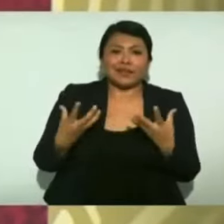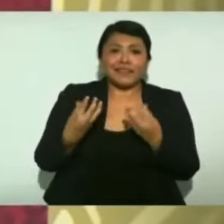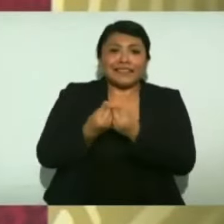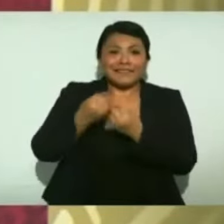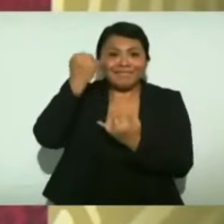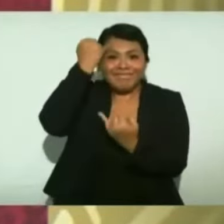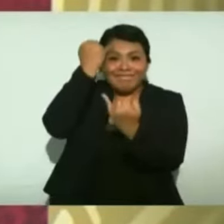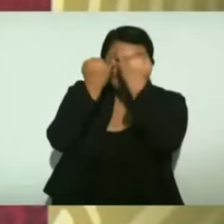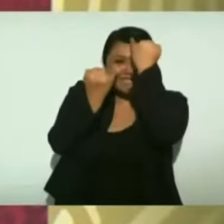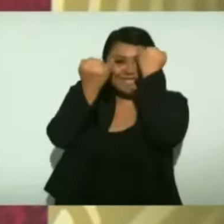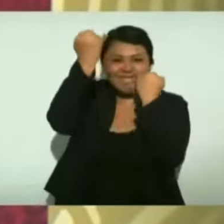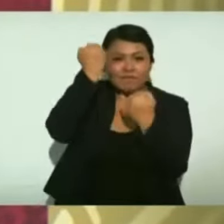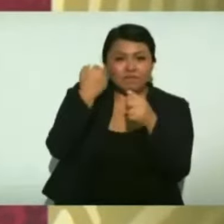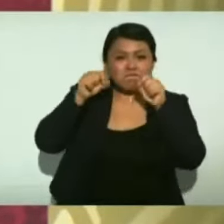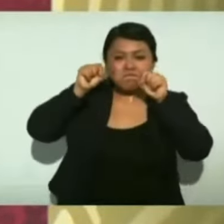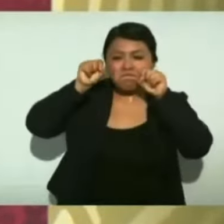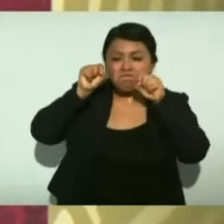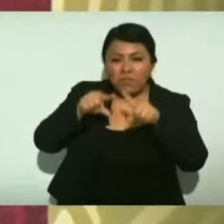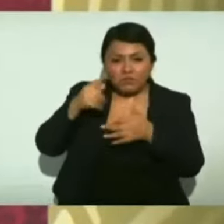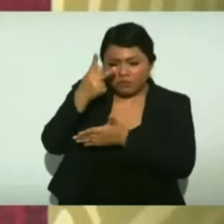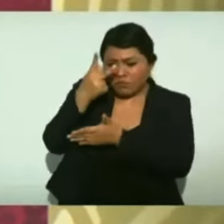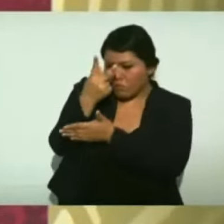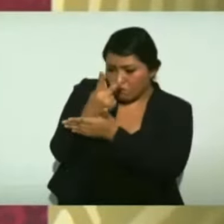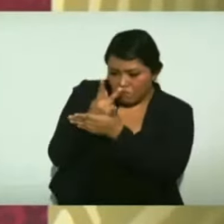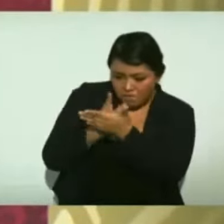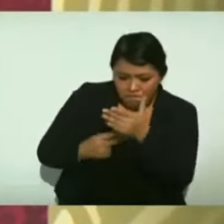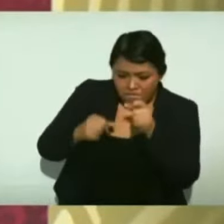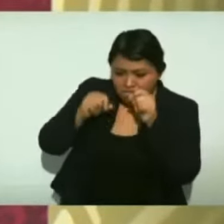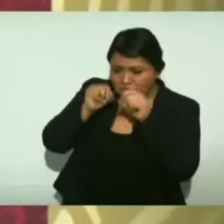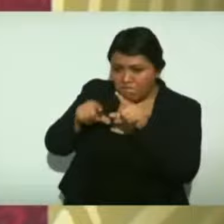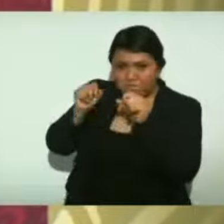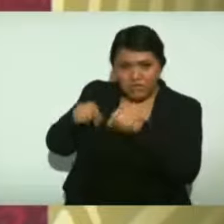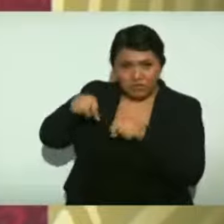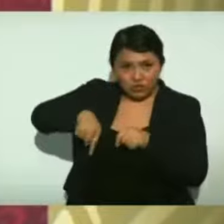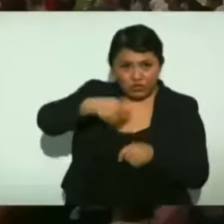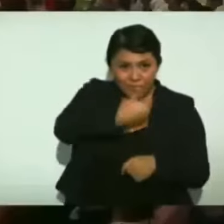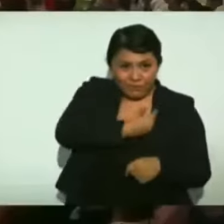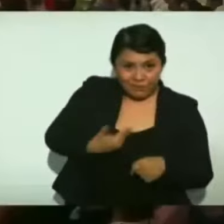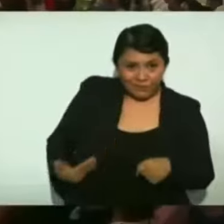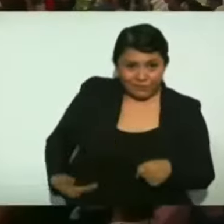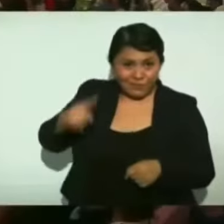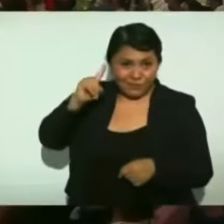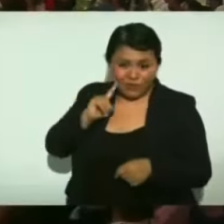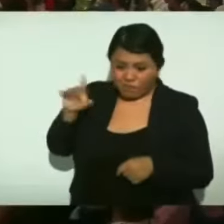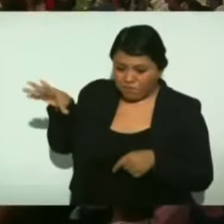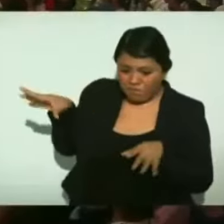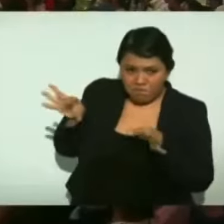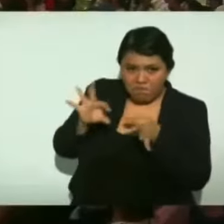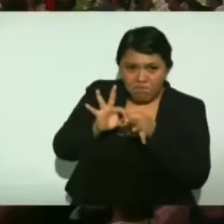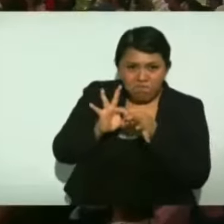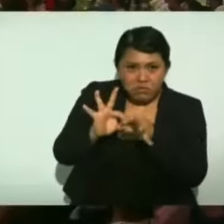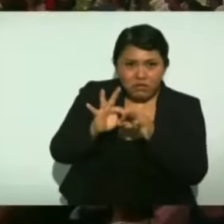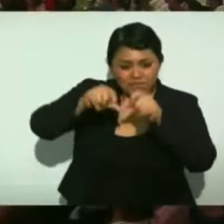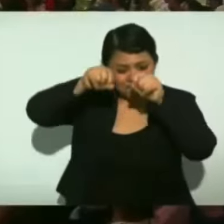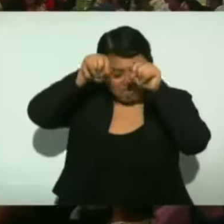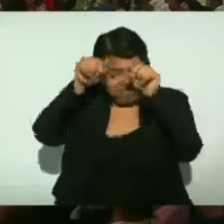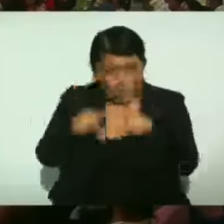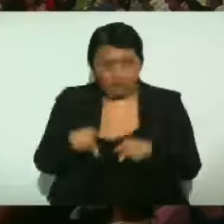y programas. Pero la verdad es